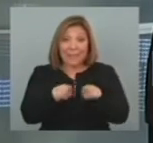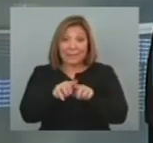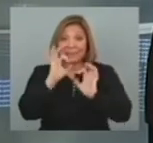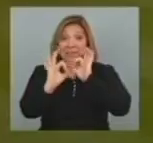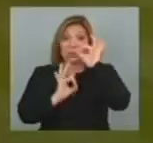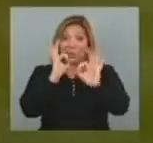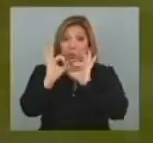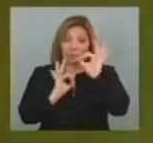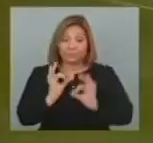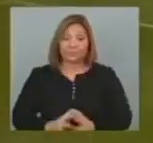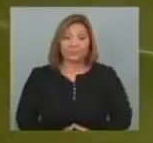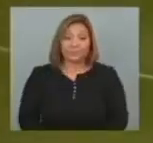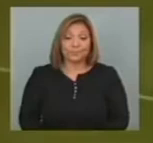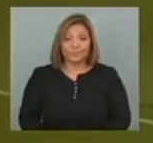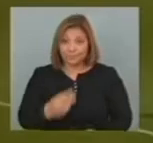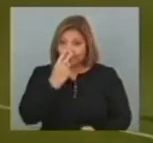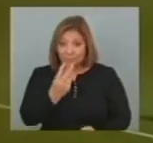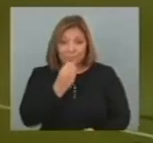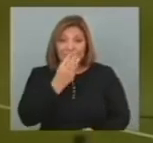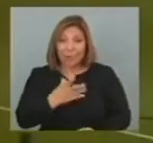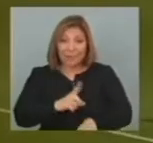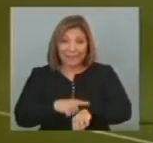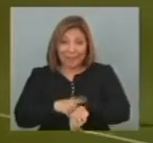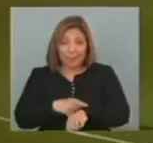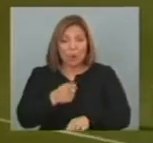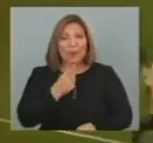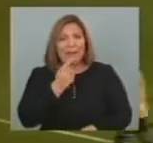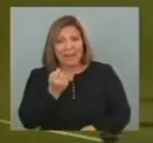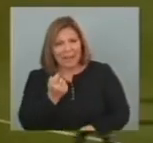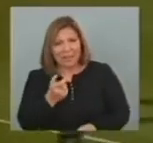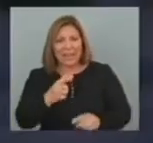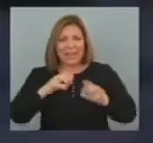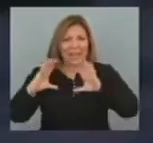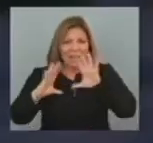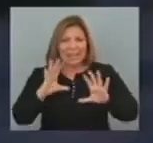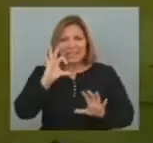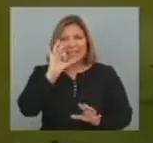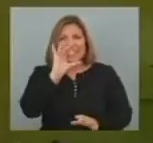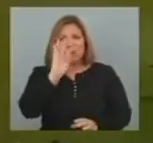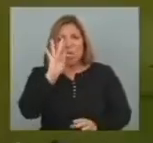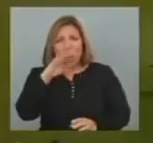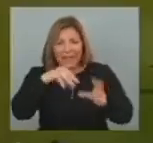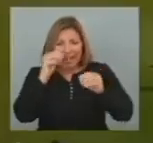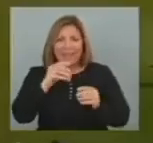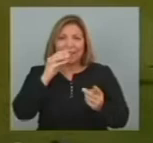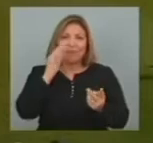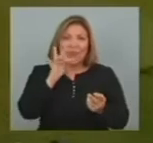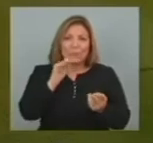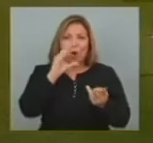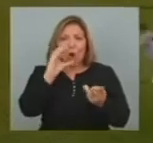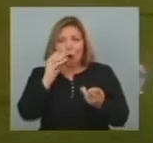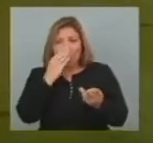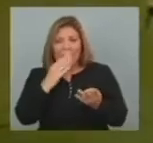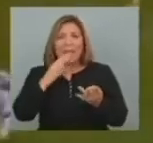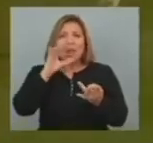0 Vemos lo mejor Del primer tiempo Un River con Frazcaleri en el arco Con Torrecilla El Kili González Flavio Córdoba Lucas